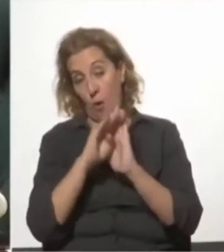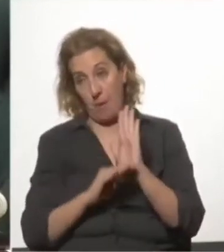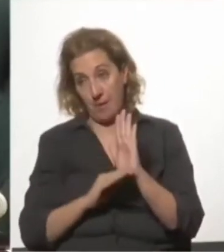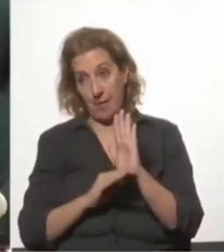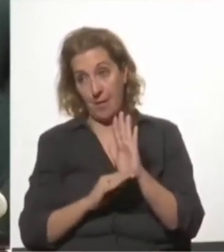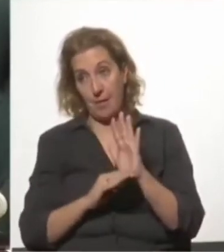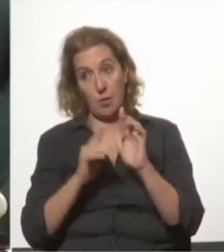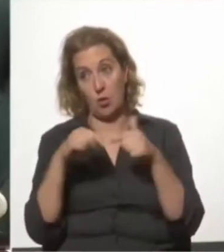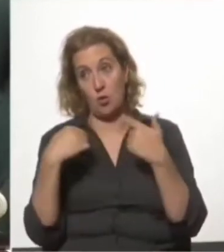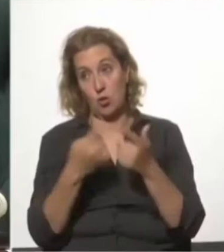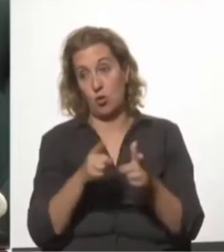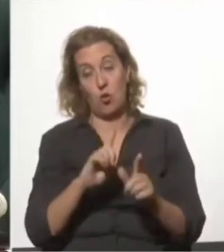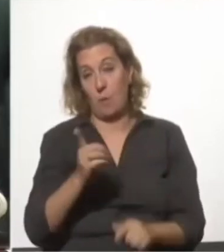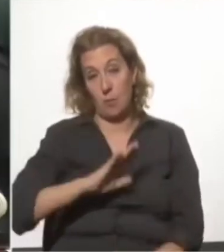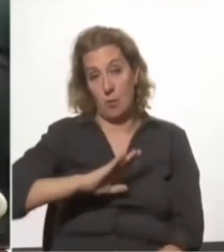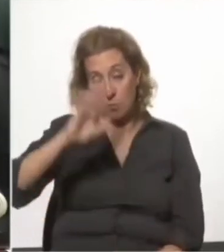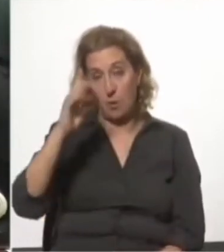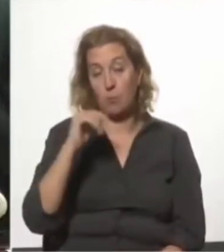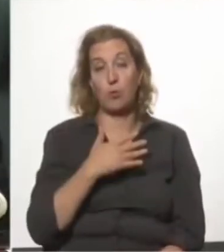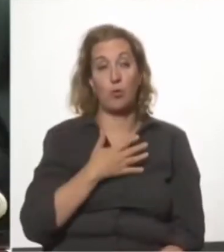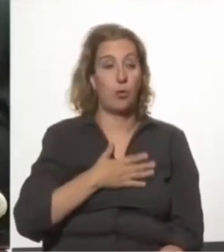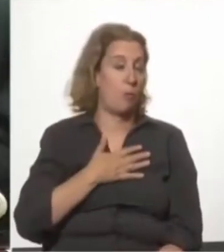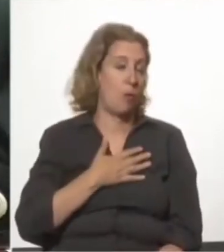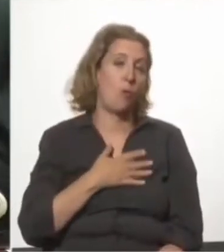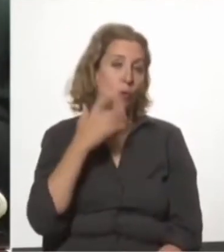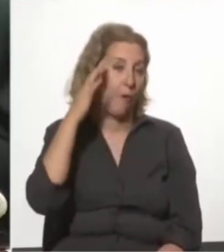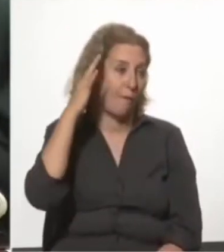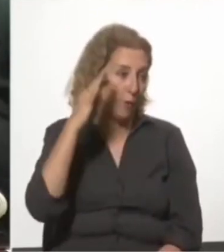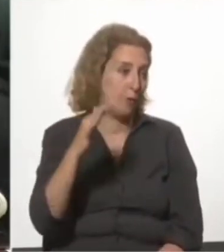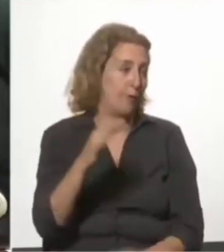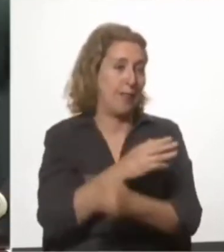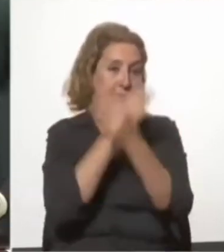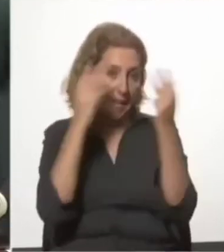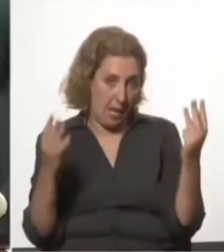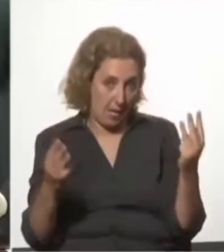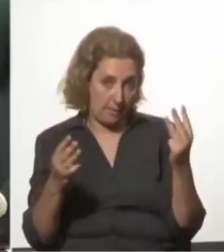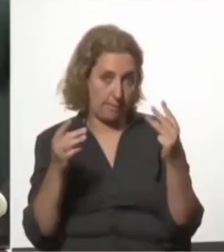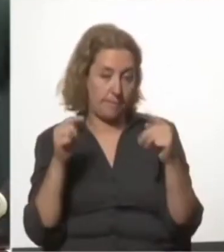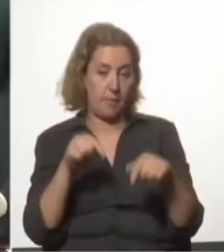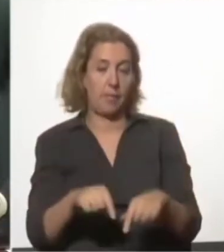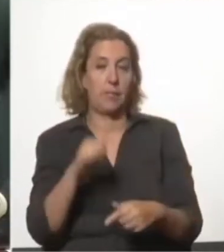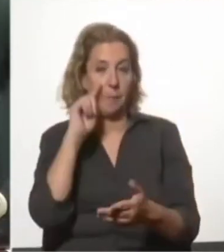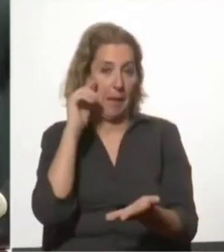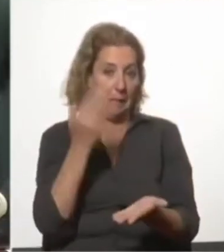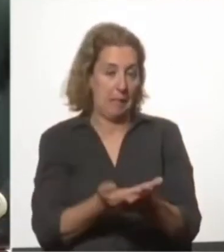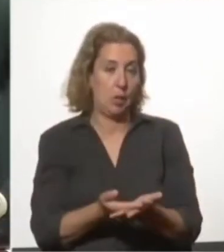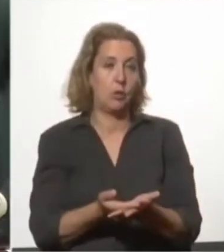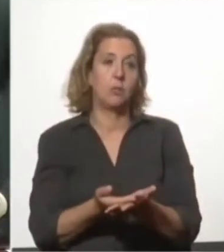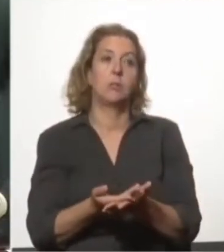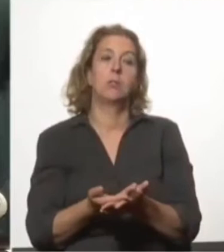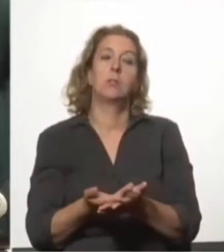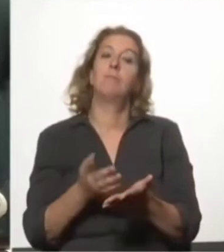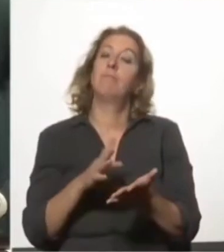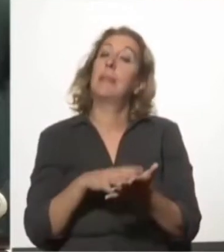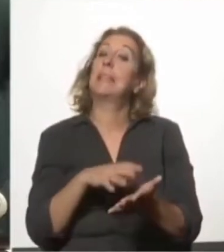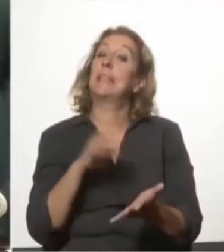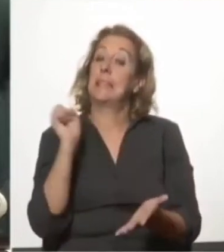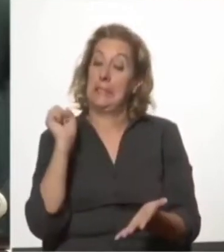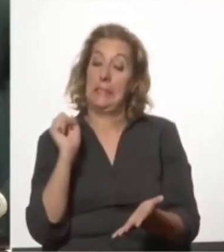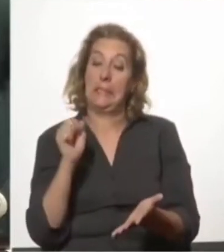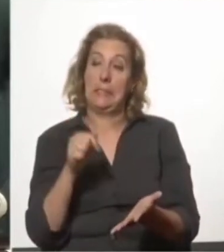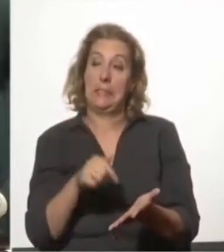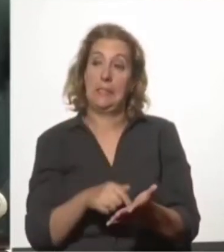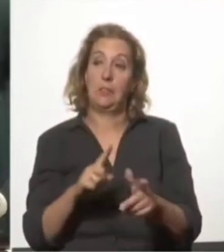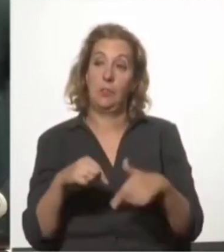Nosotros no la vamos a acompañar porque discrepamos con la filosofía en general con lo que esto se plantea. Es más, intérpretese de que